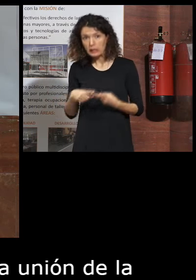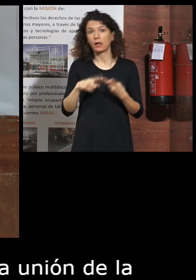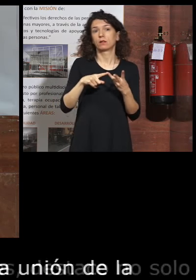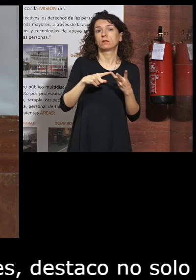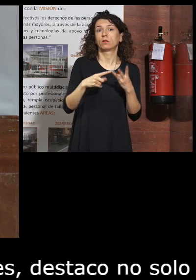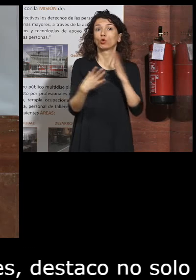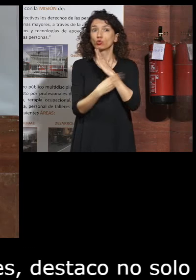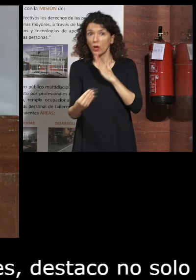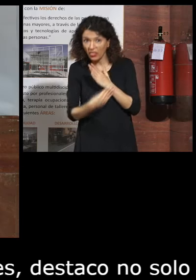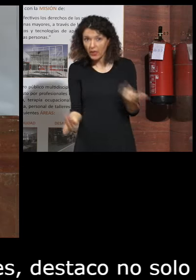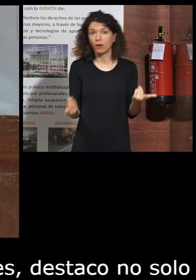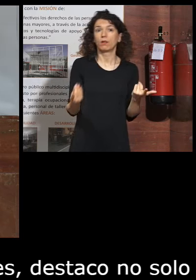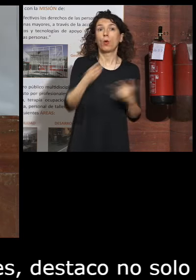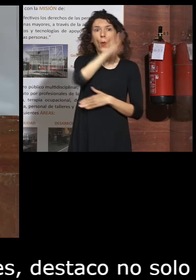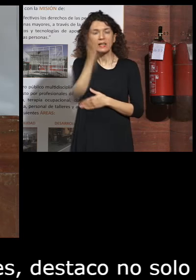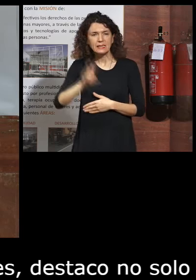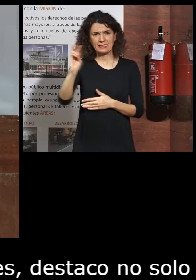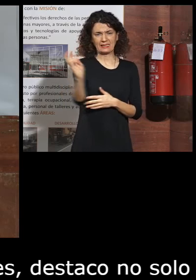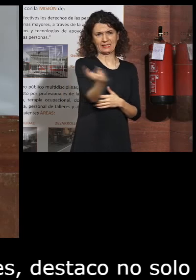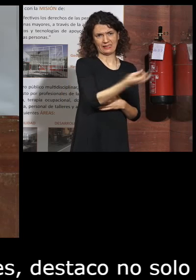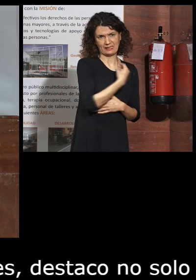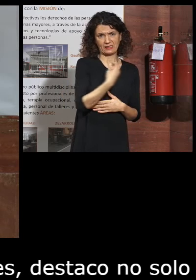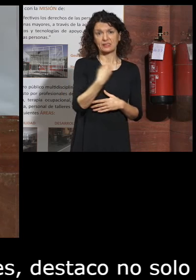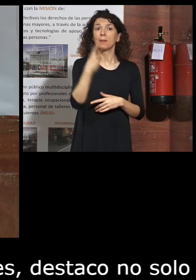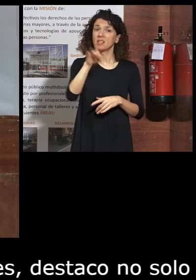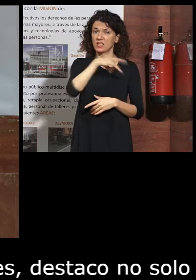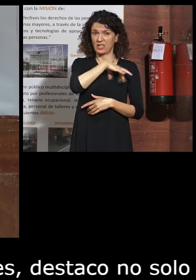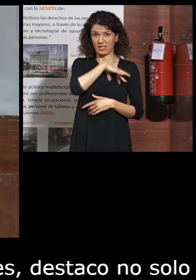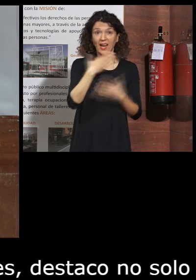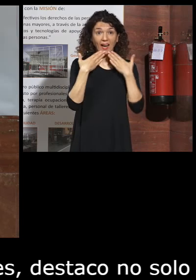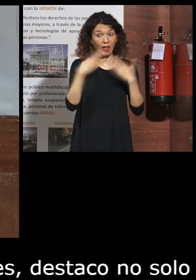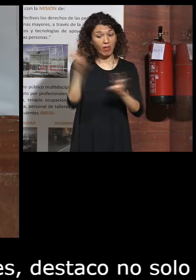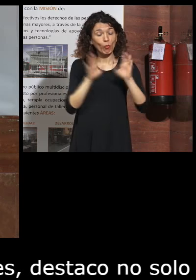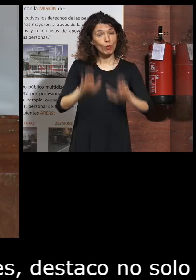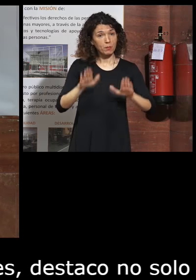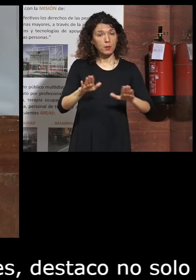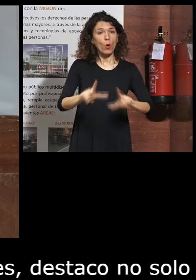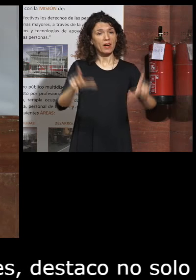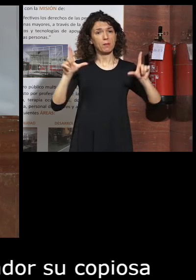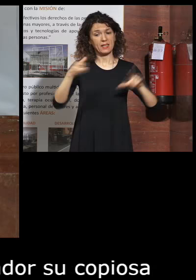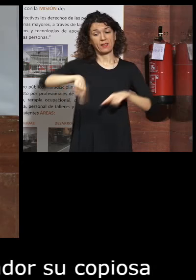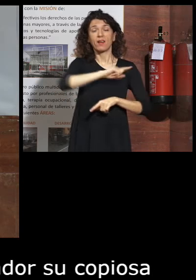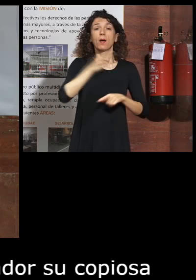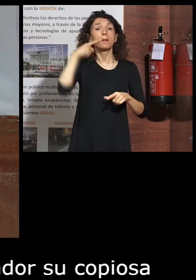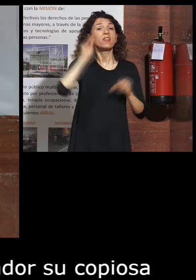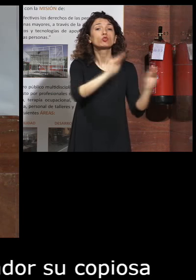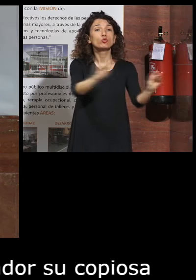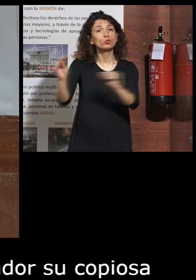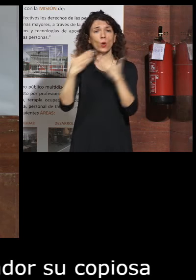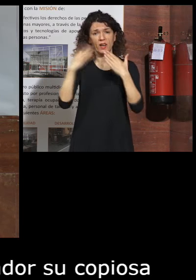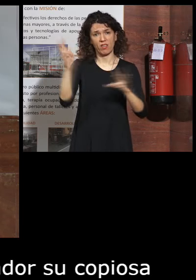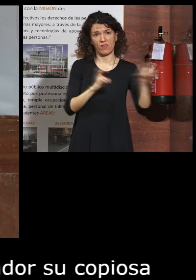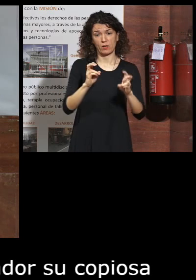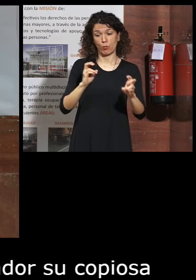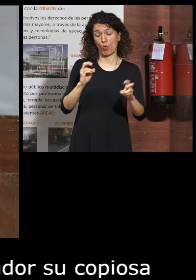a Suecia, a Brasil y a Chile. Gracias por estar aquí y por representar lo mejor de vuestras experiencias a lo largo